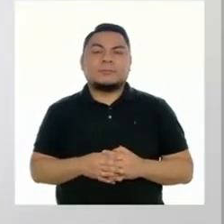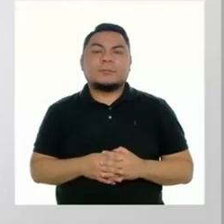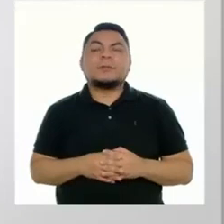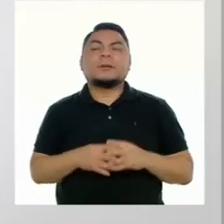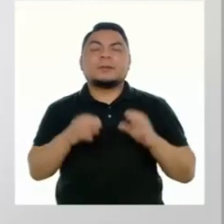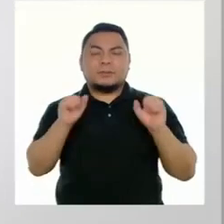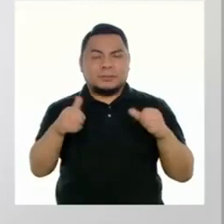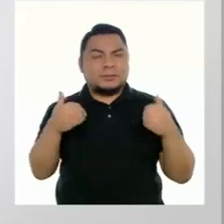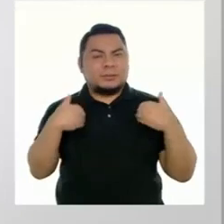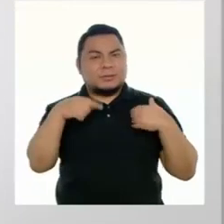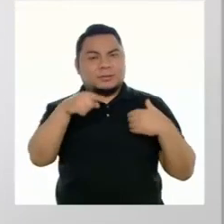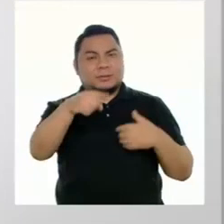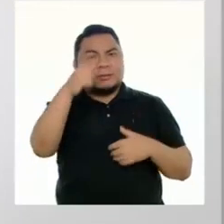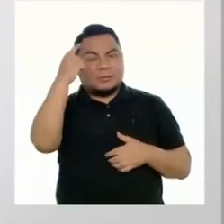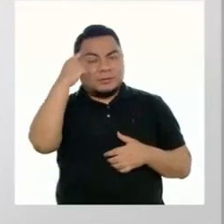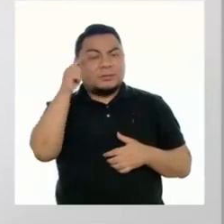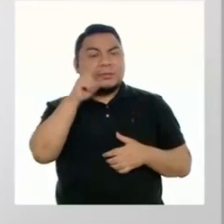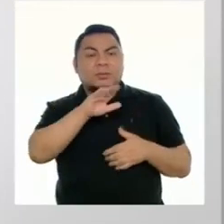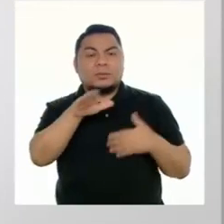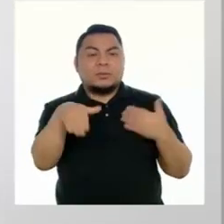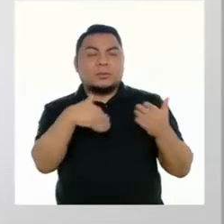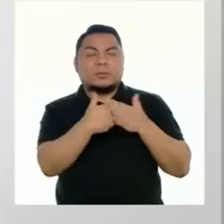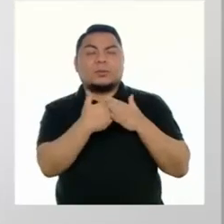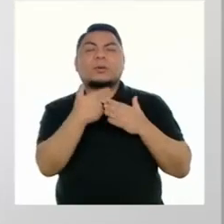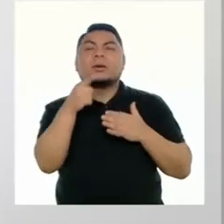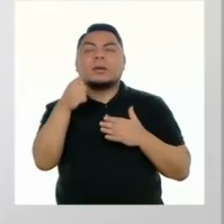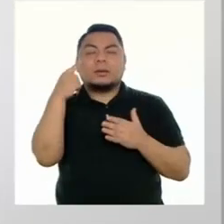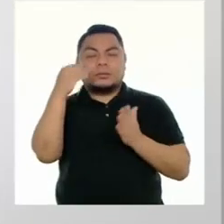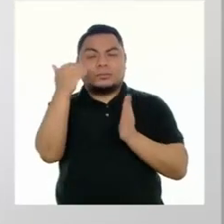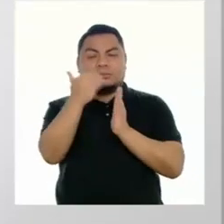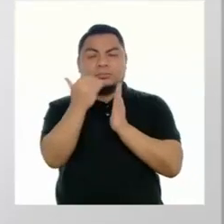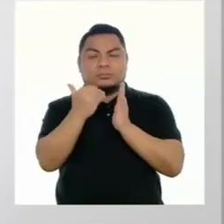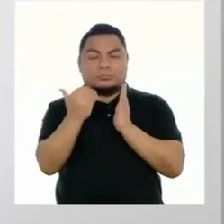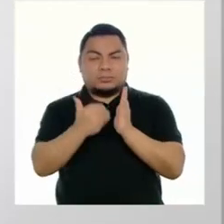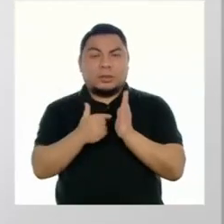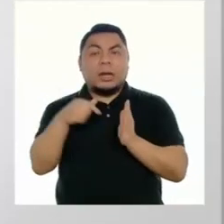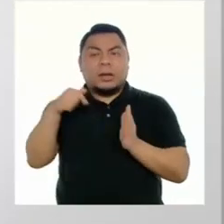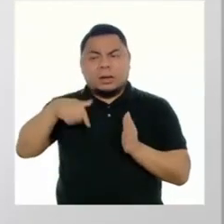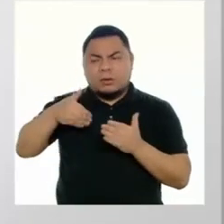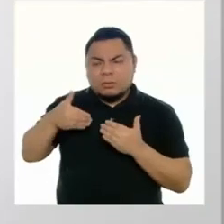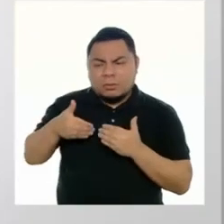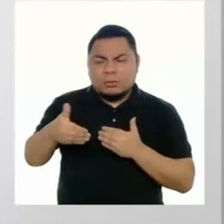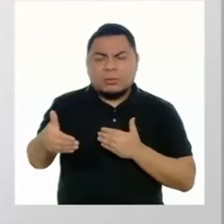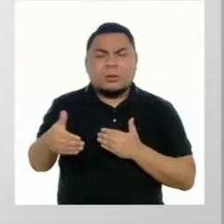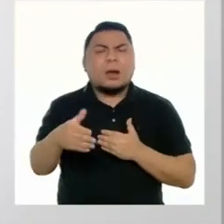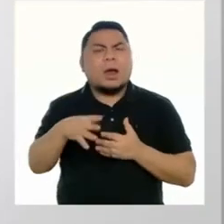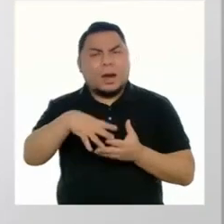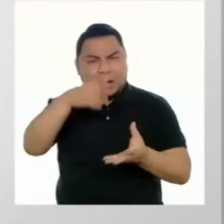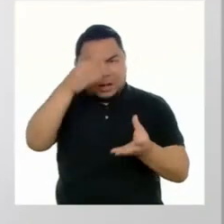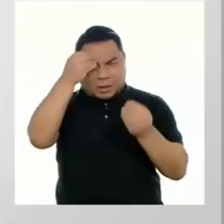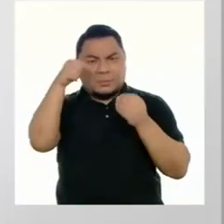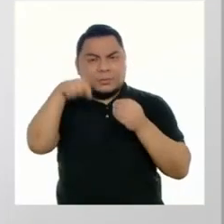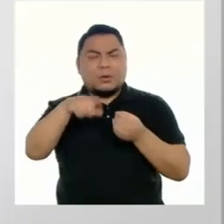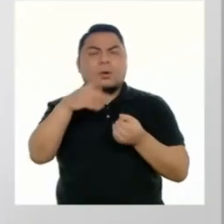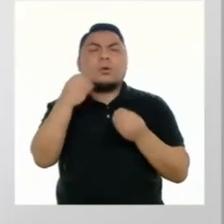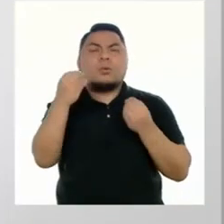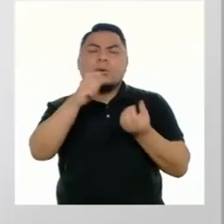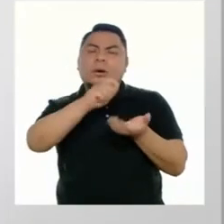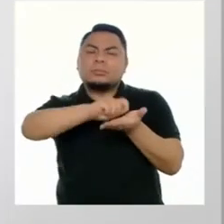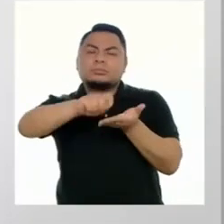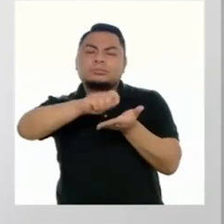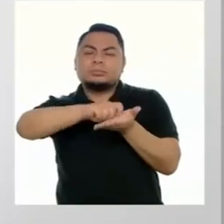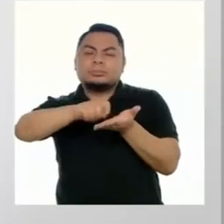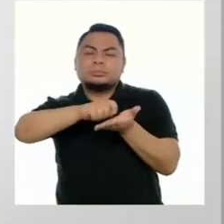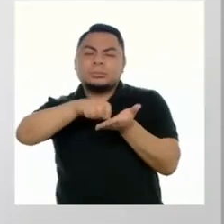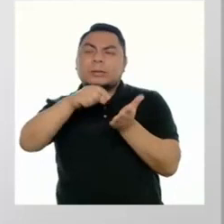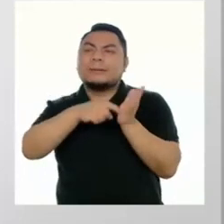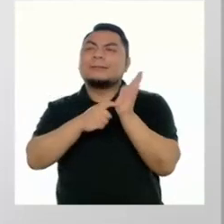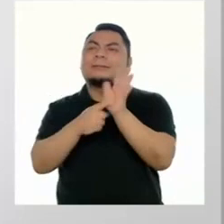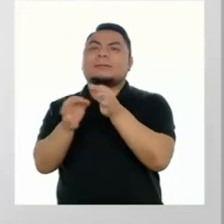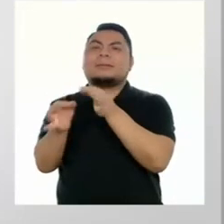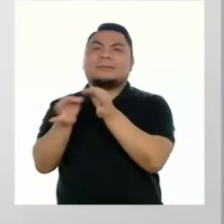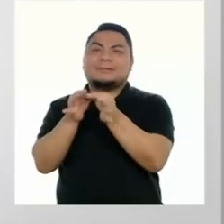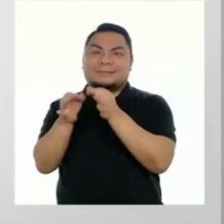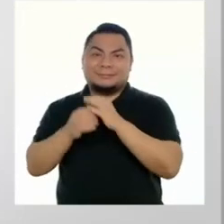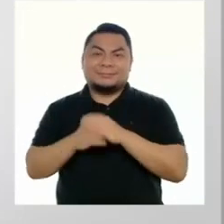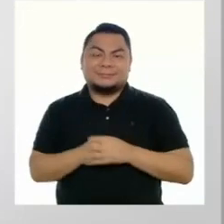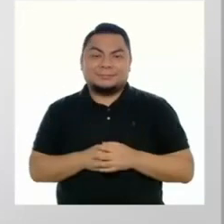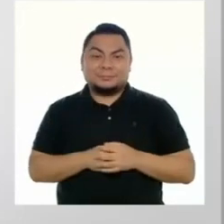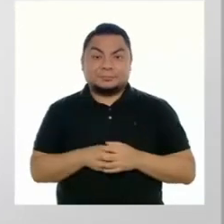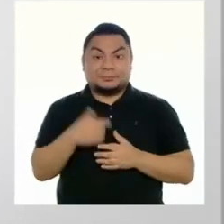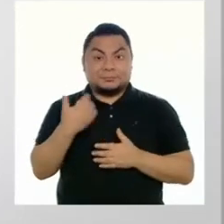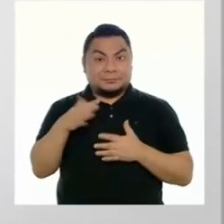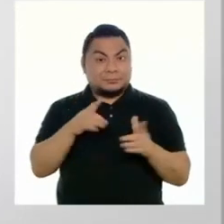Vamos a tener en cuenta nuestros criterios en todos los programas para poder escribir nuestro texto argumentativo. Ahora que tenemos